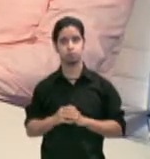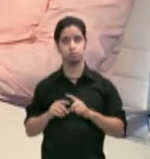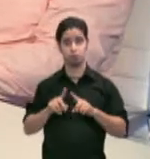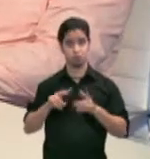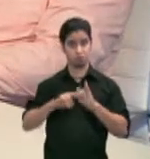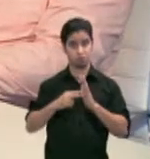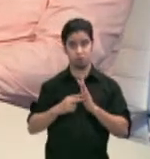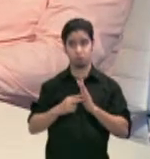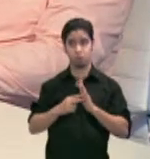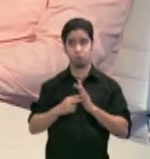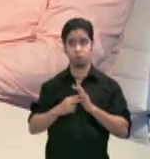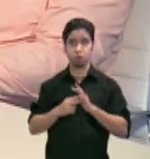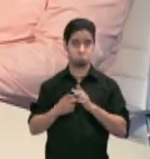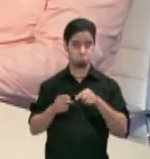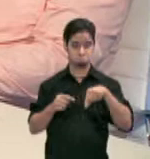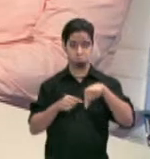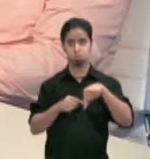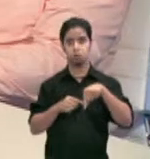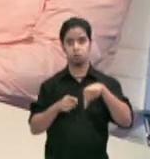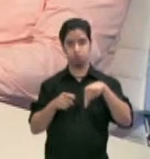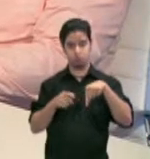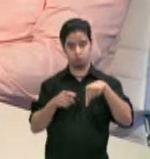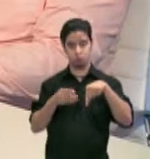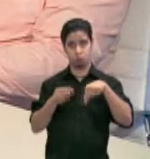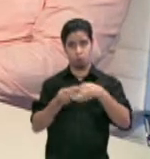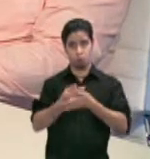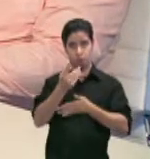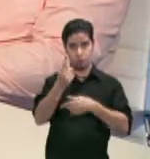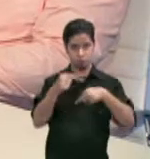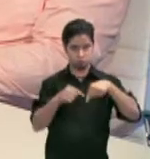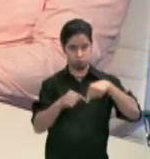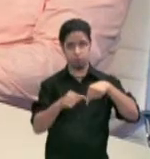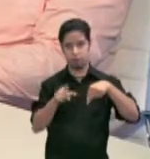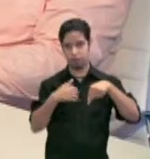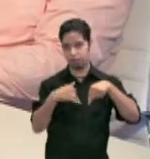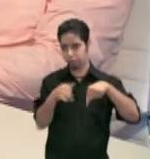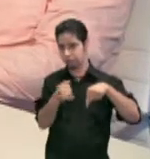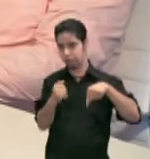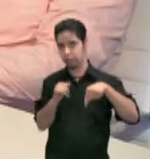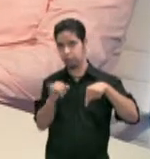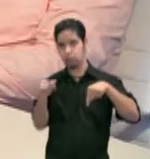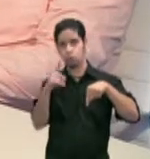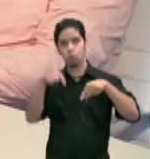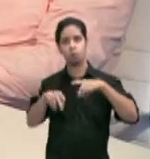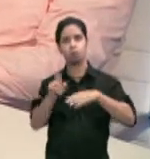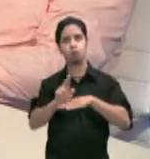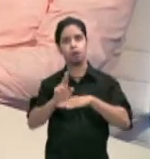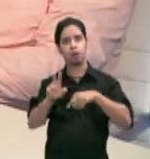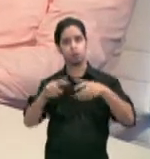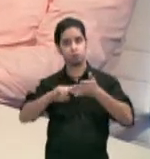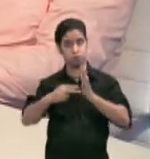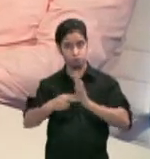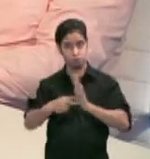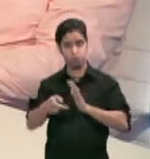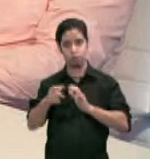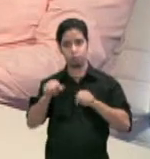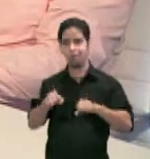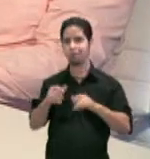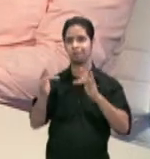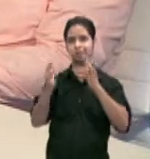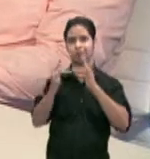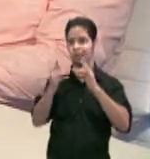de los dos zapatos, el izquierdo o el derecho, está disponible, no lo puede usar. Y entonces en este caso puede haber un compartir a través de las redes